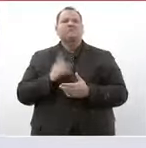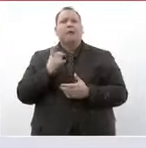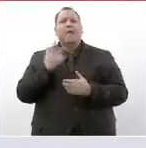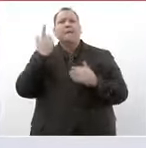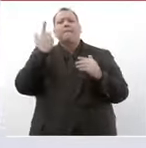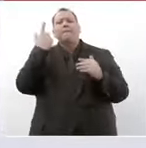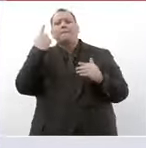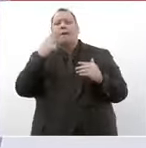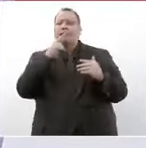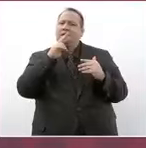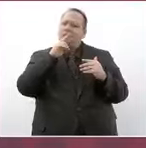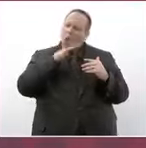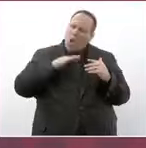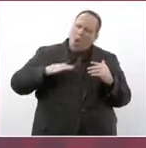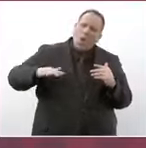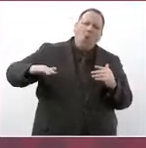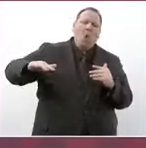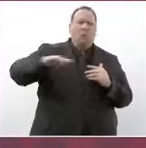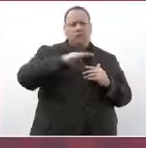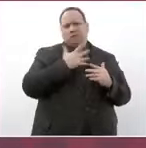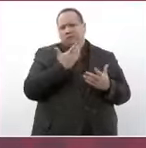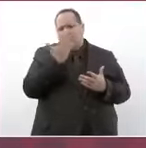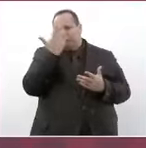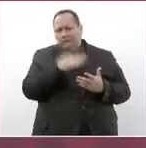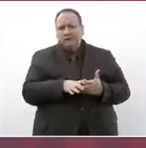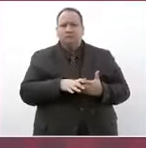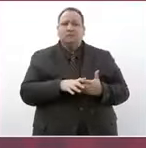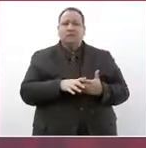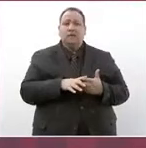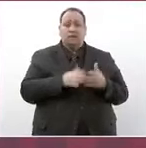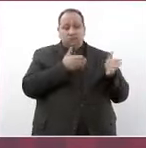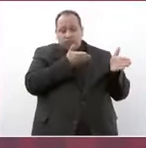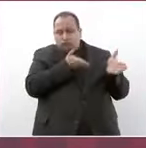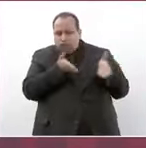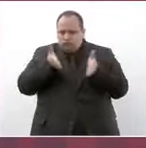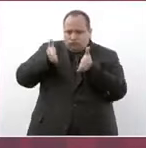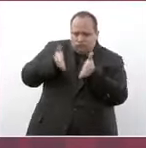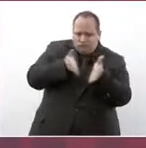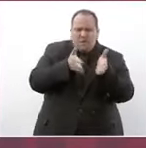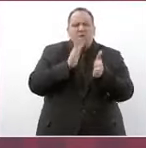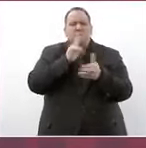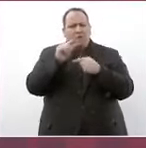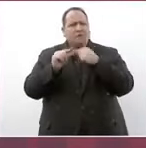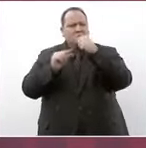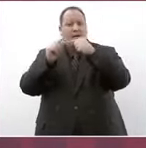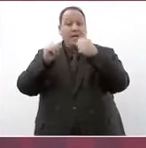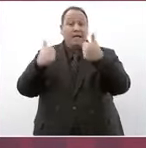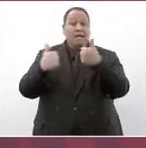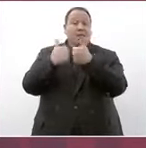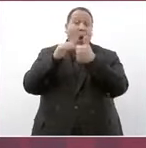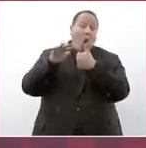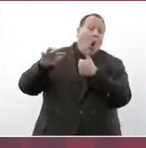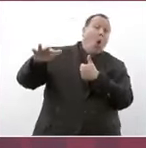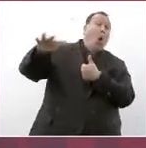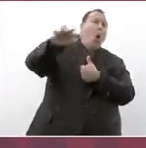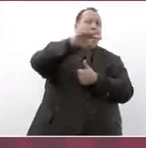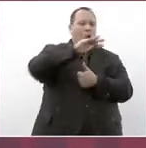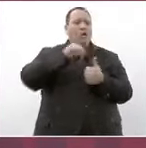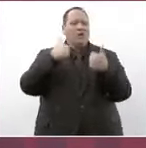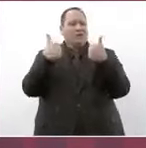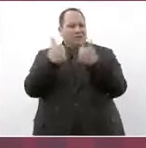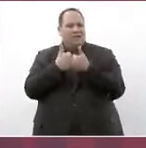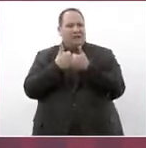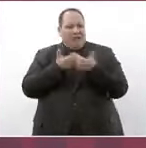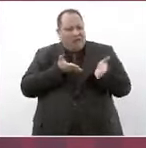mejorar todo lo que significa la vialidad en la frontera la vialidad